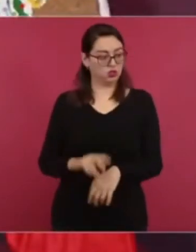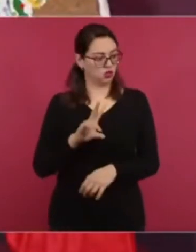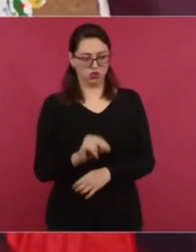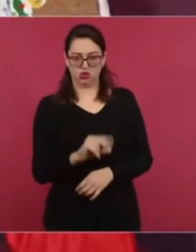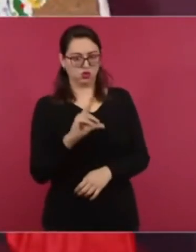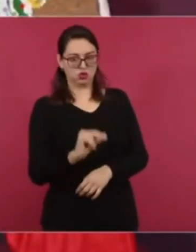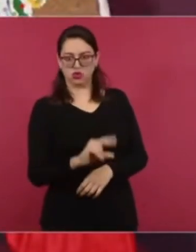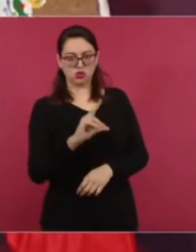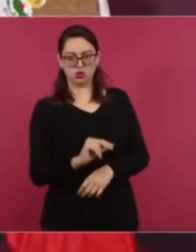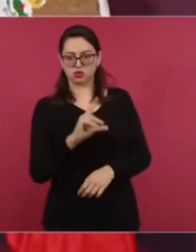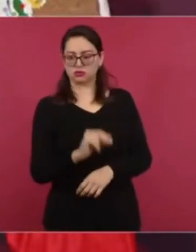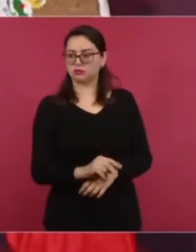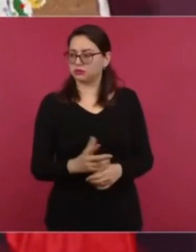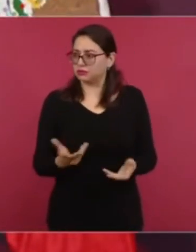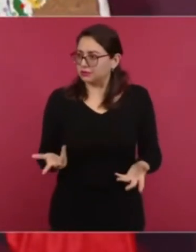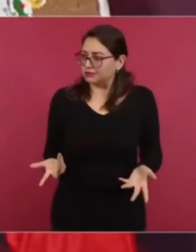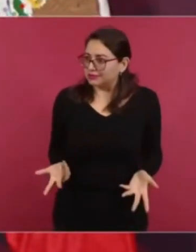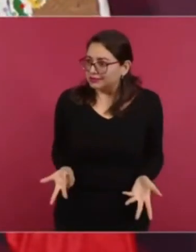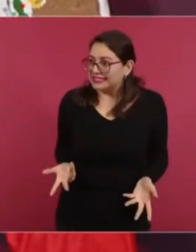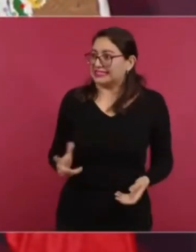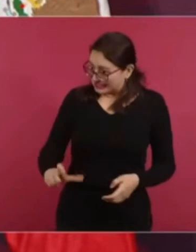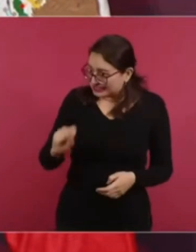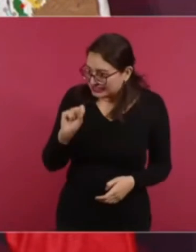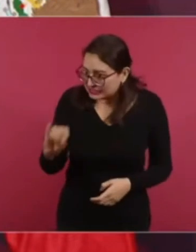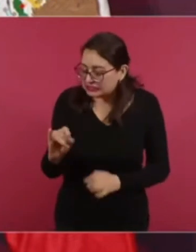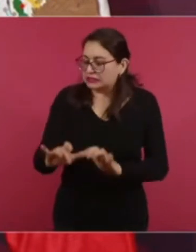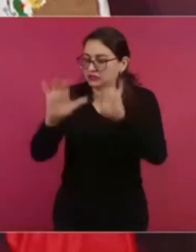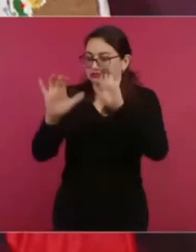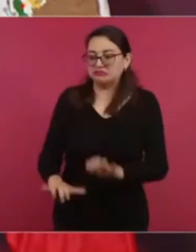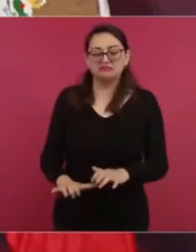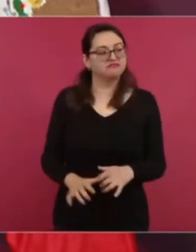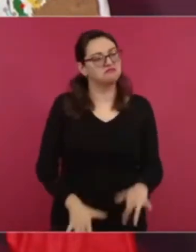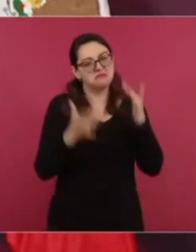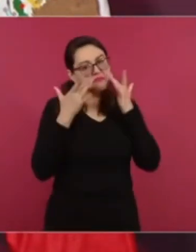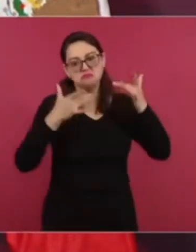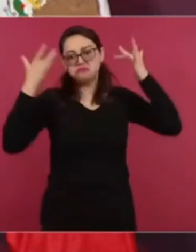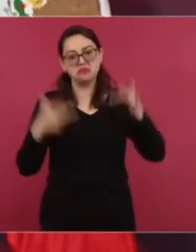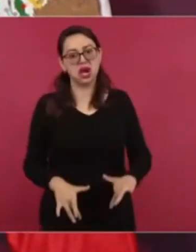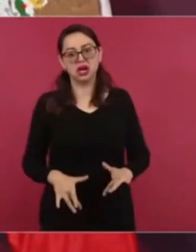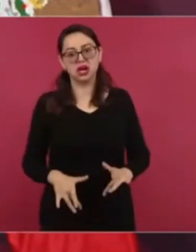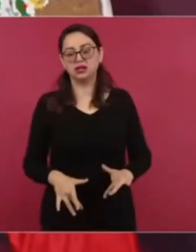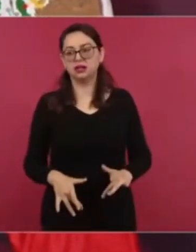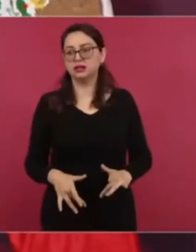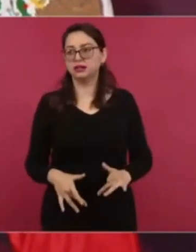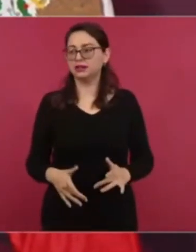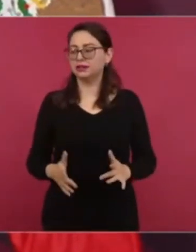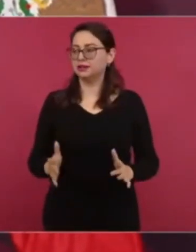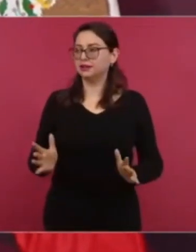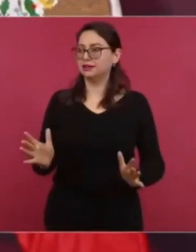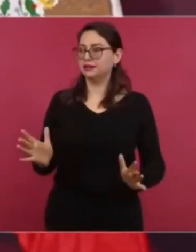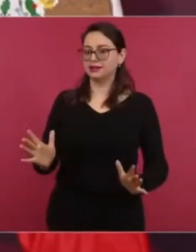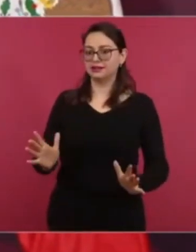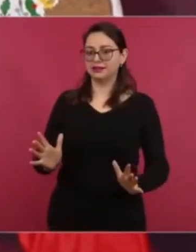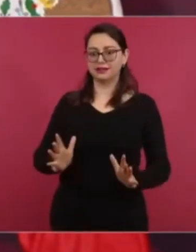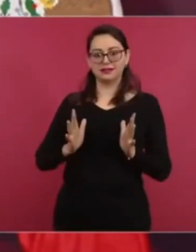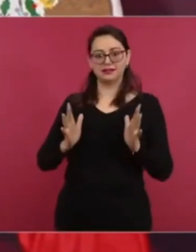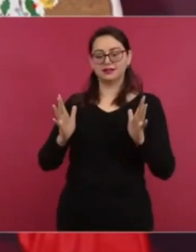al interior de la fiscalía, al grado de que renuncie al fiscal especial.